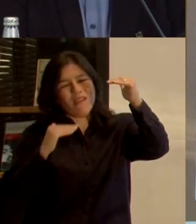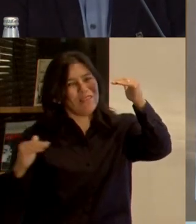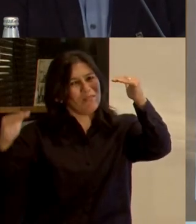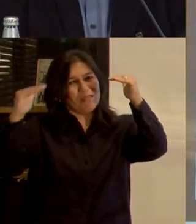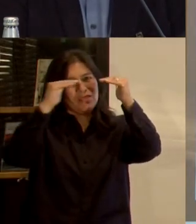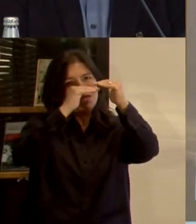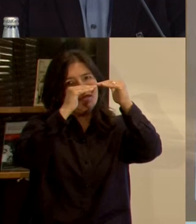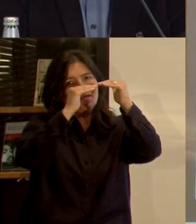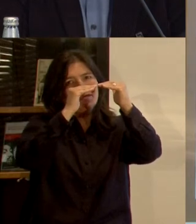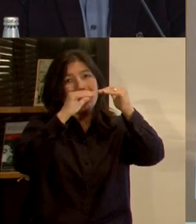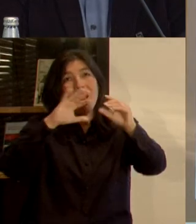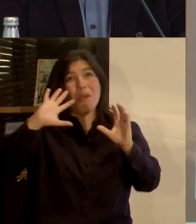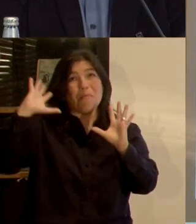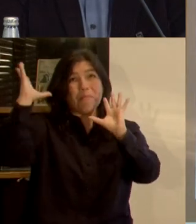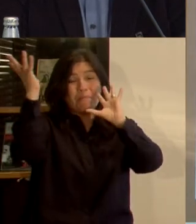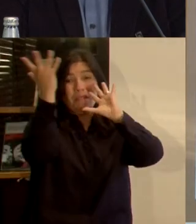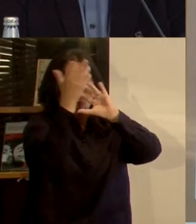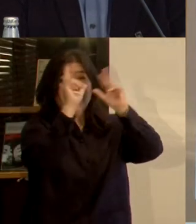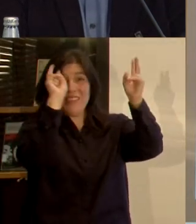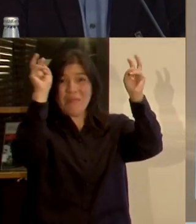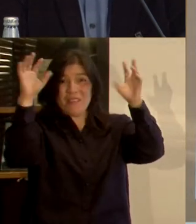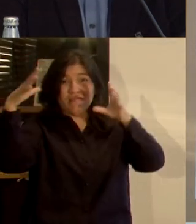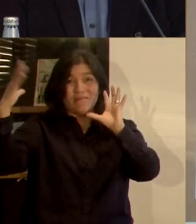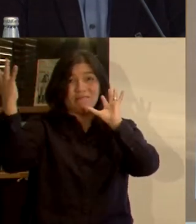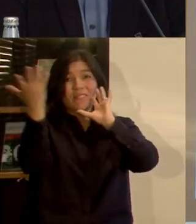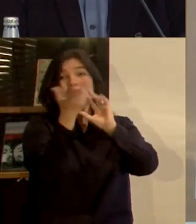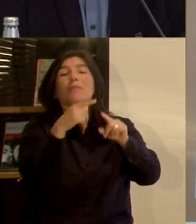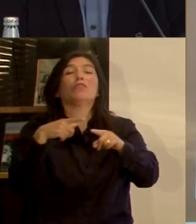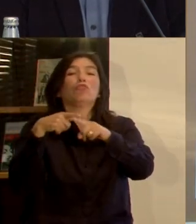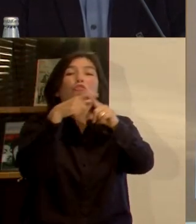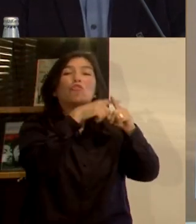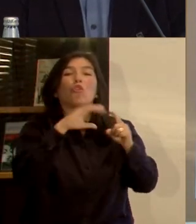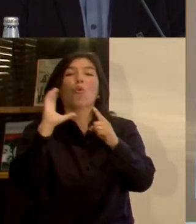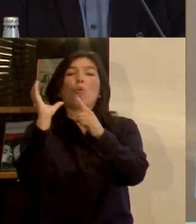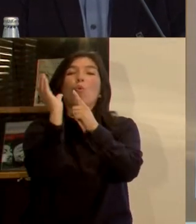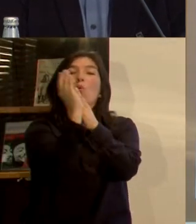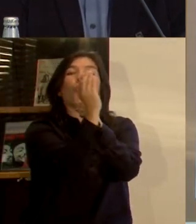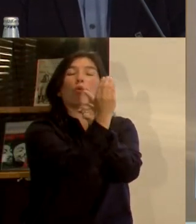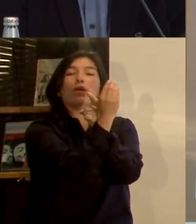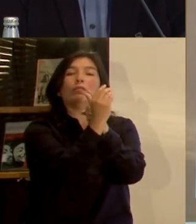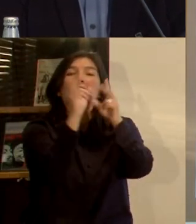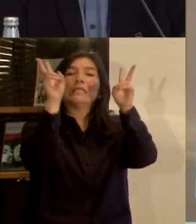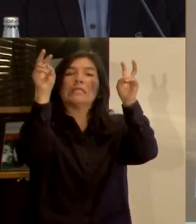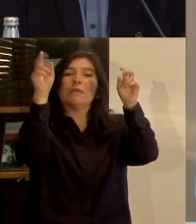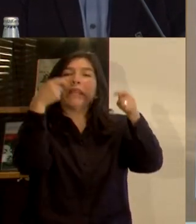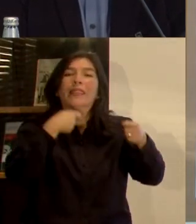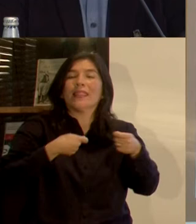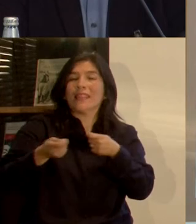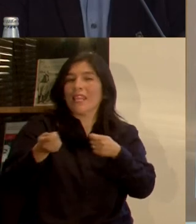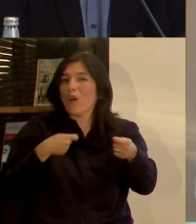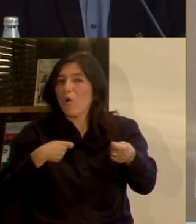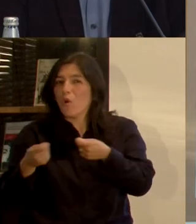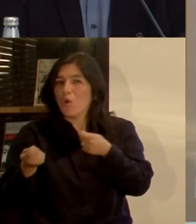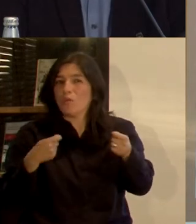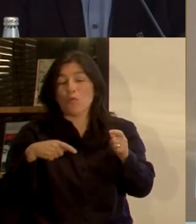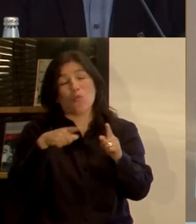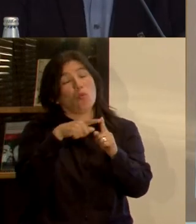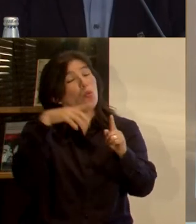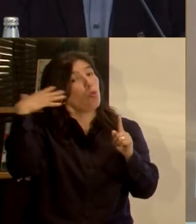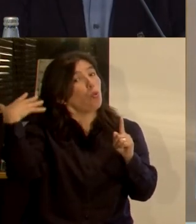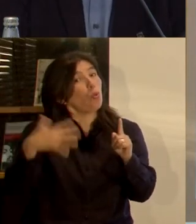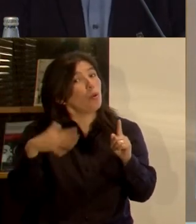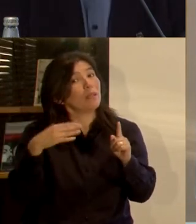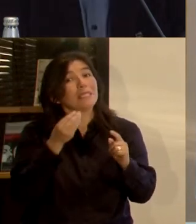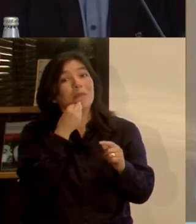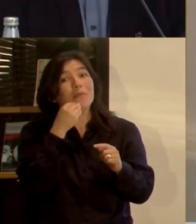en el ámbito del medio ambiente, en el ámbito sociocultural, en el ámbito de los negocios, evidentemente un factor importante,